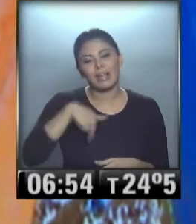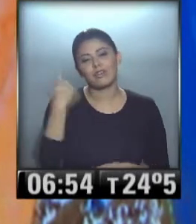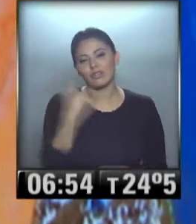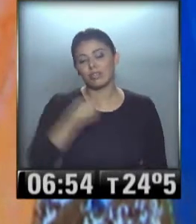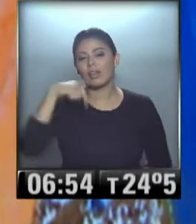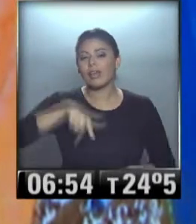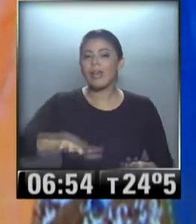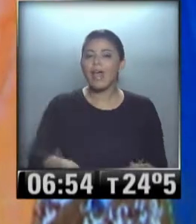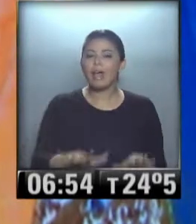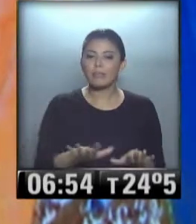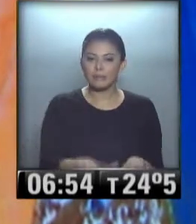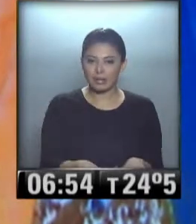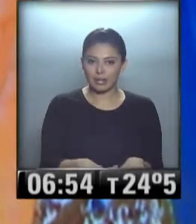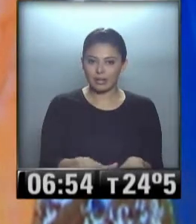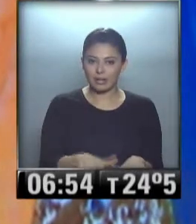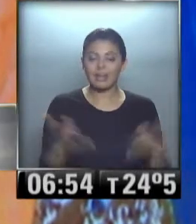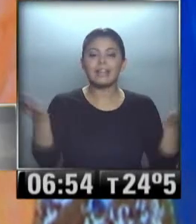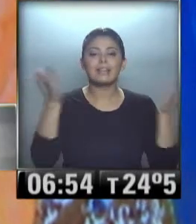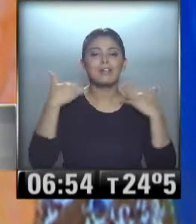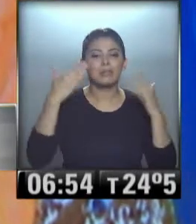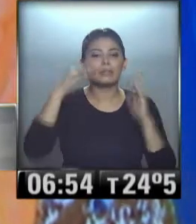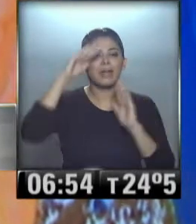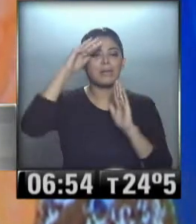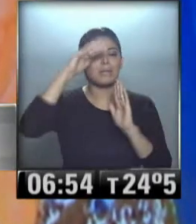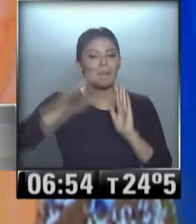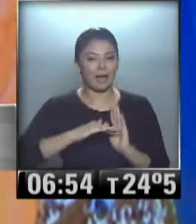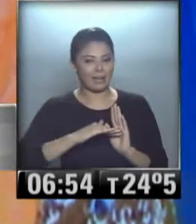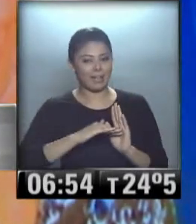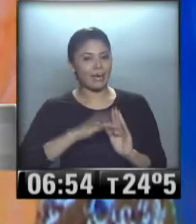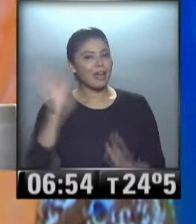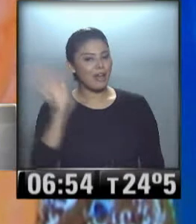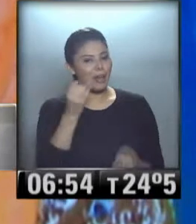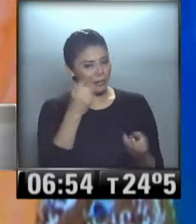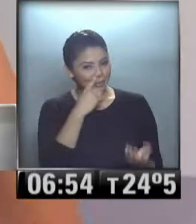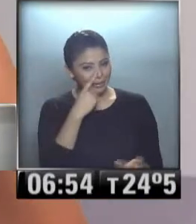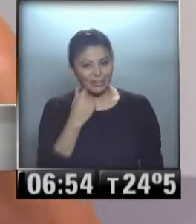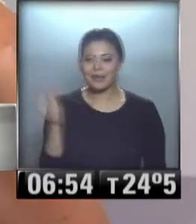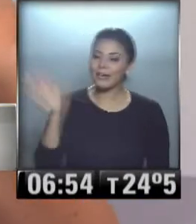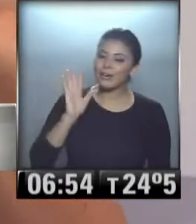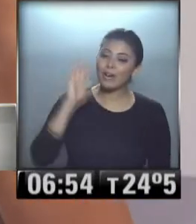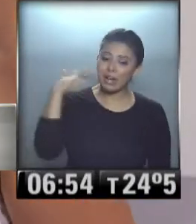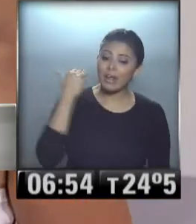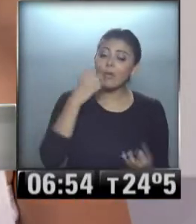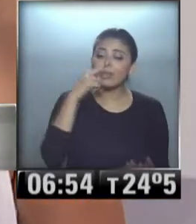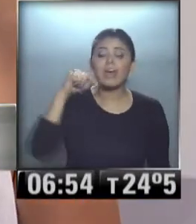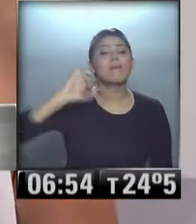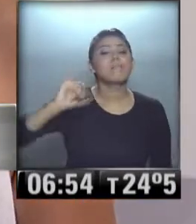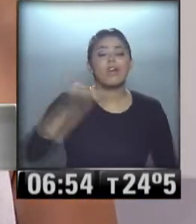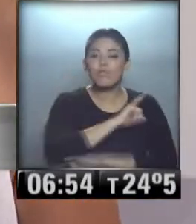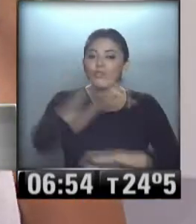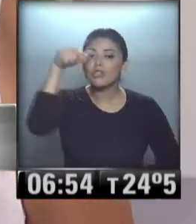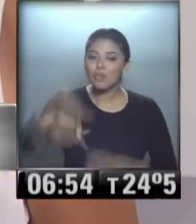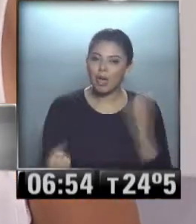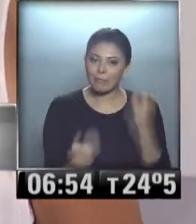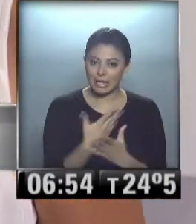esperando, con un descenso de temperatura. Hola, buen día. Hola Nadia, muy buen día. La mejor noticia de la